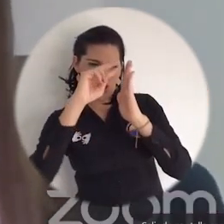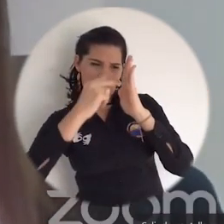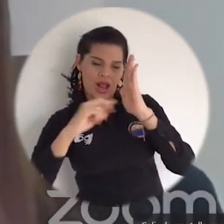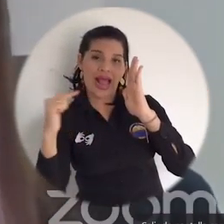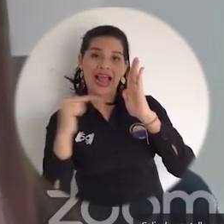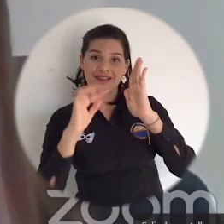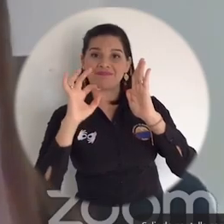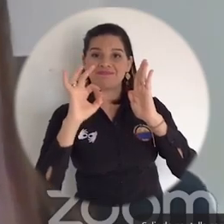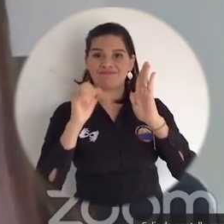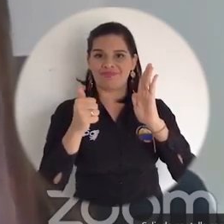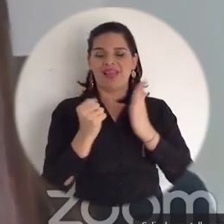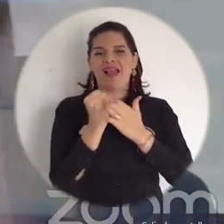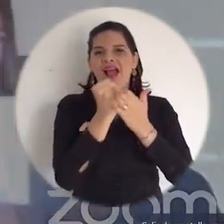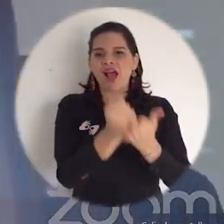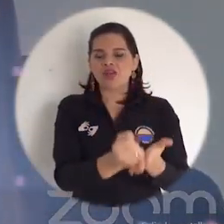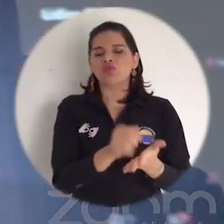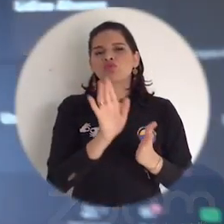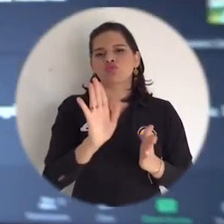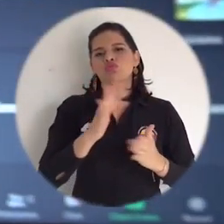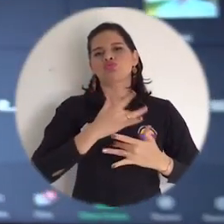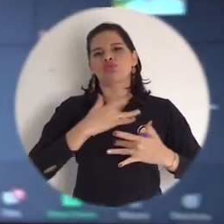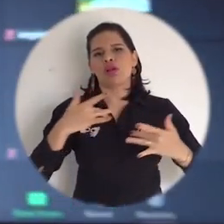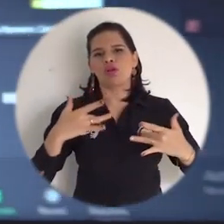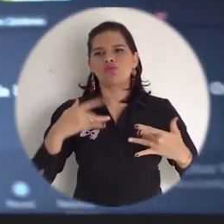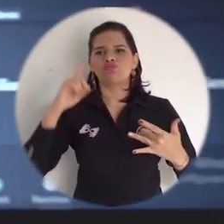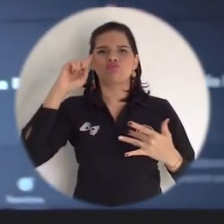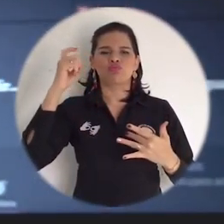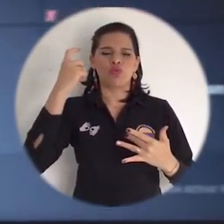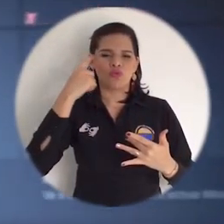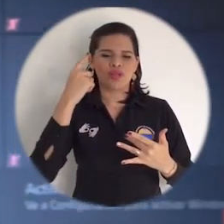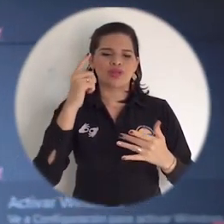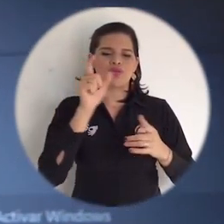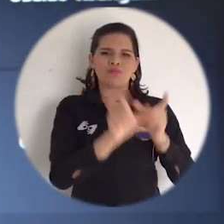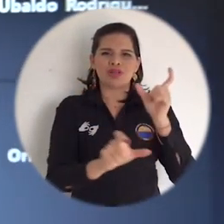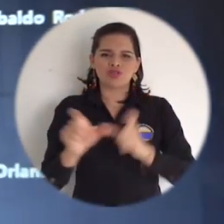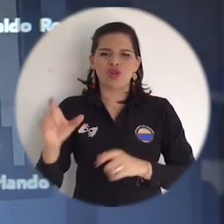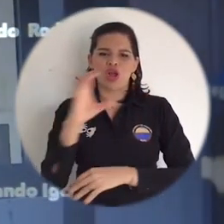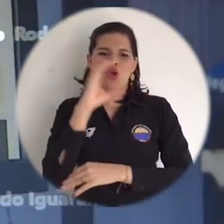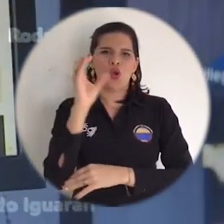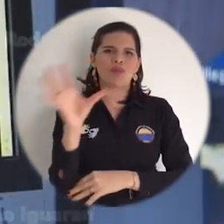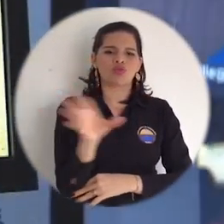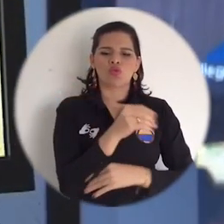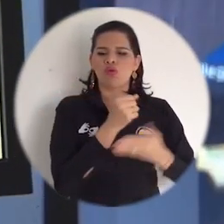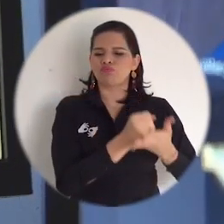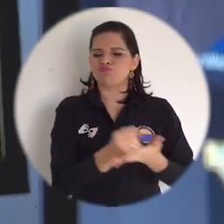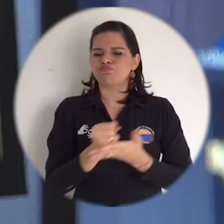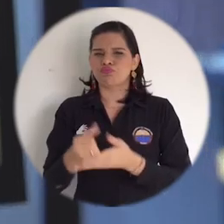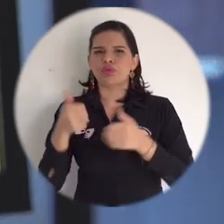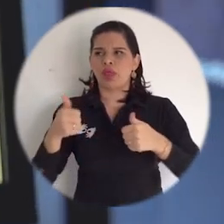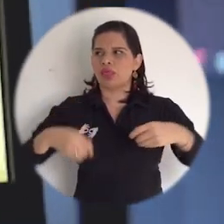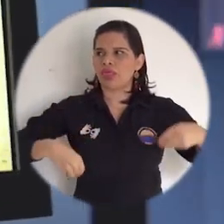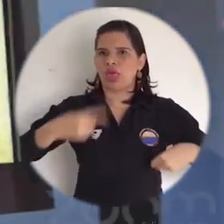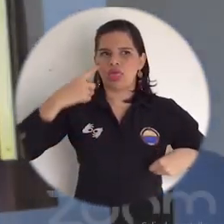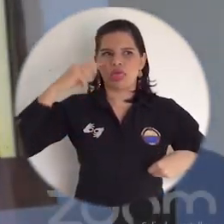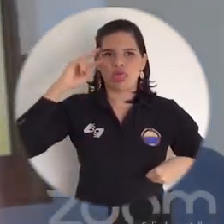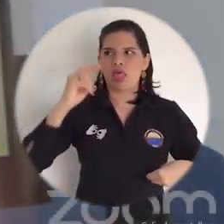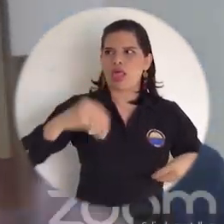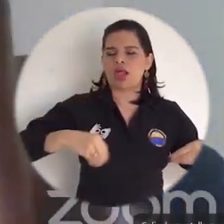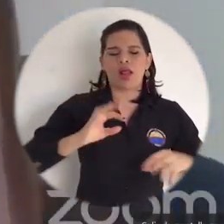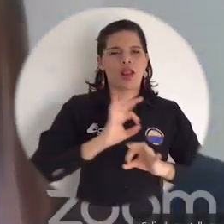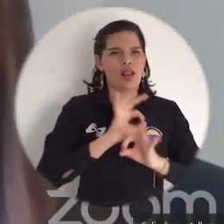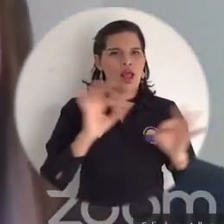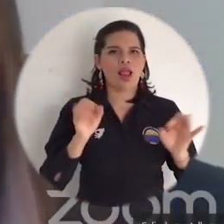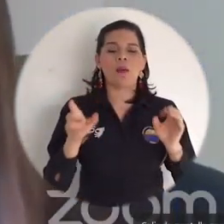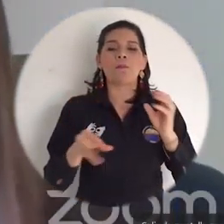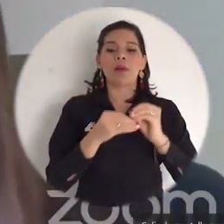garantice el derecho fundamental a la salud de los colombianos de manera universal, descentralizada, con mecanismos institucionales anticorrupción